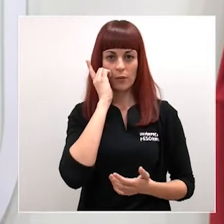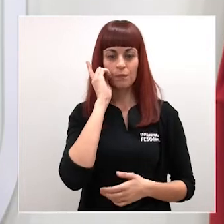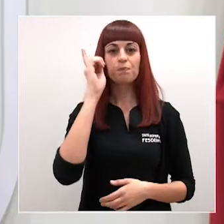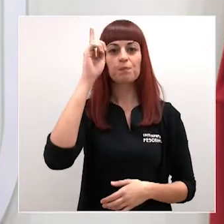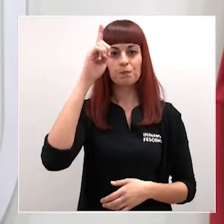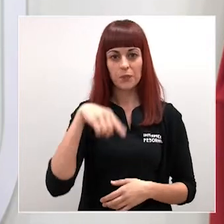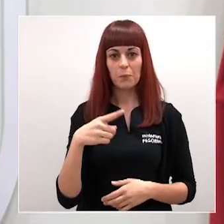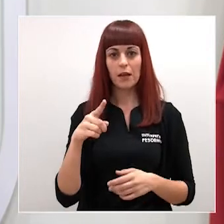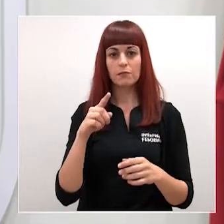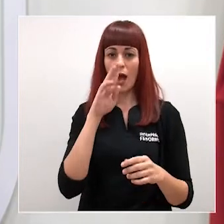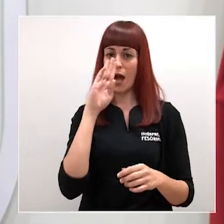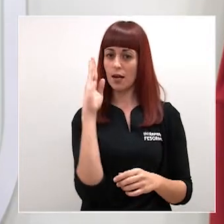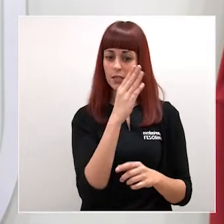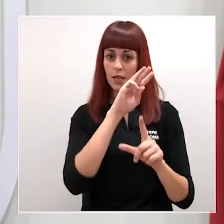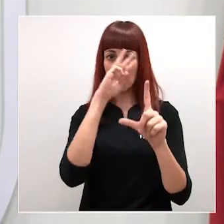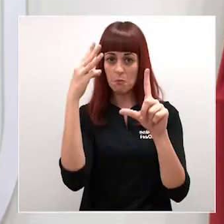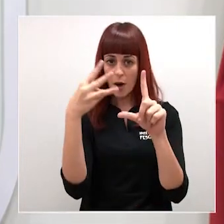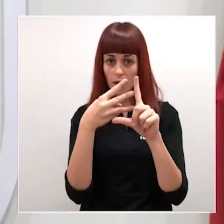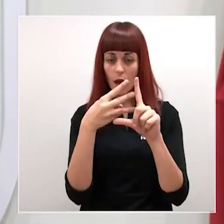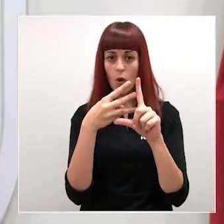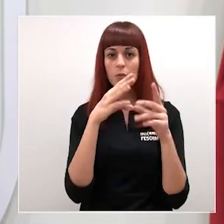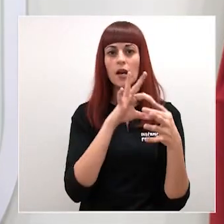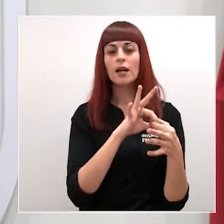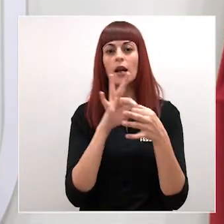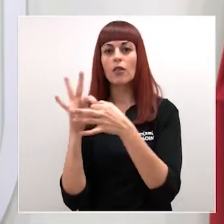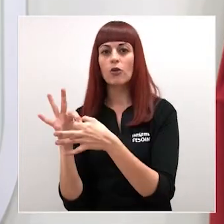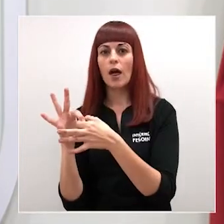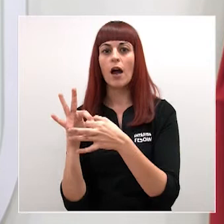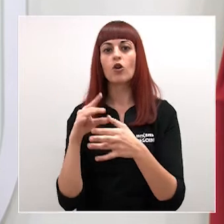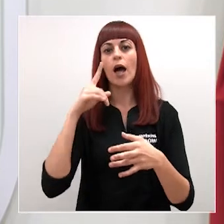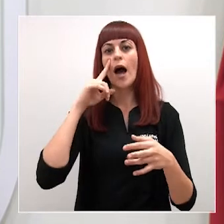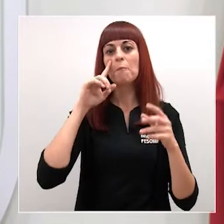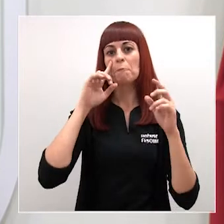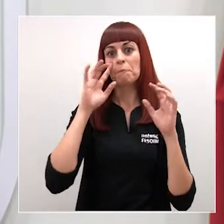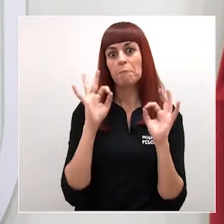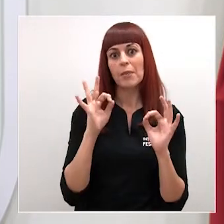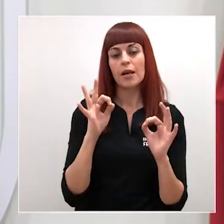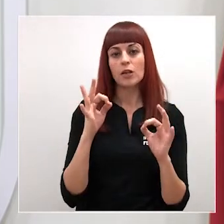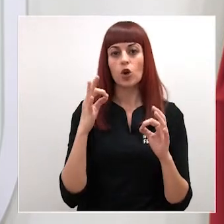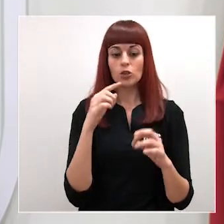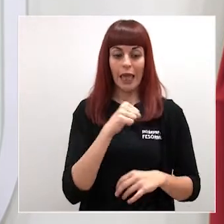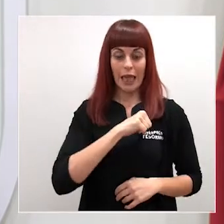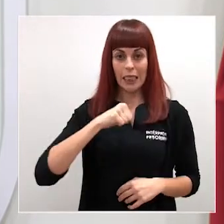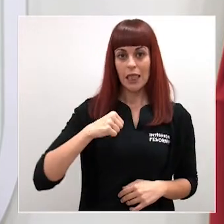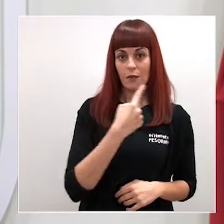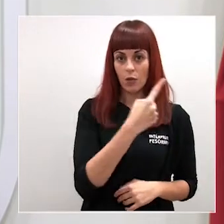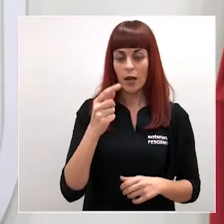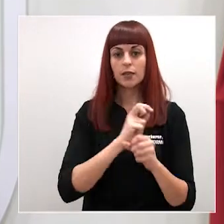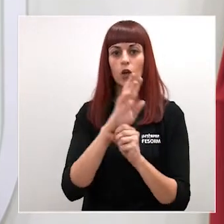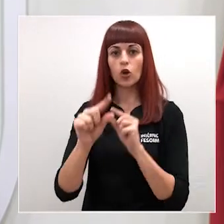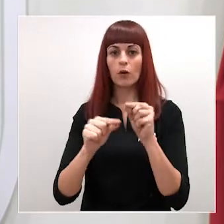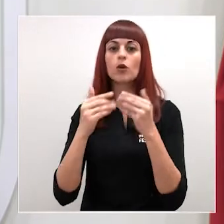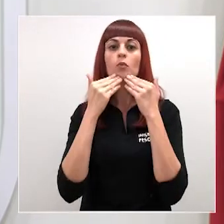mediante una web que está relacionada con la evaluación de riesgos individuales frente al COVID. Muchas gracias